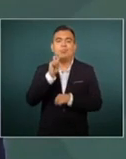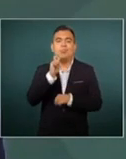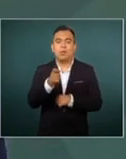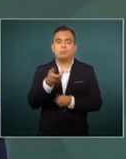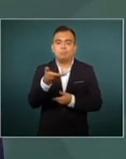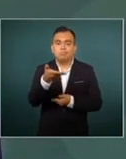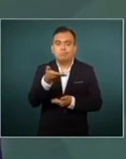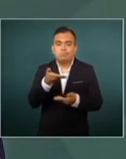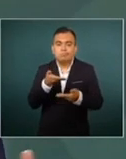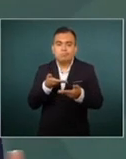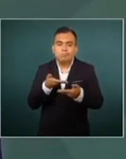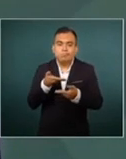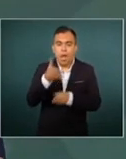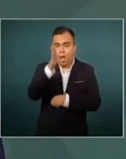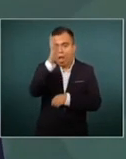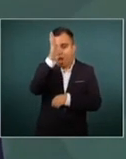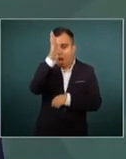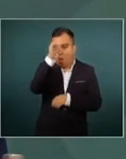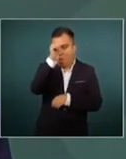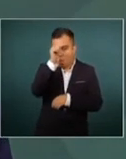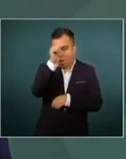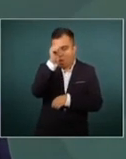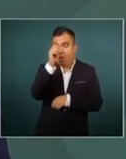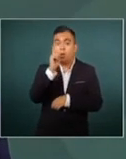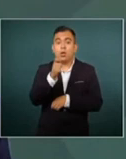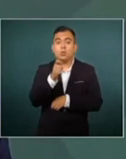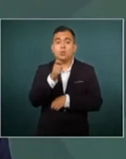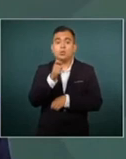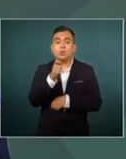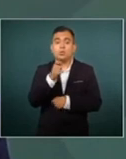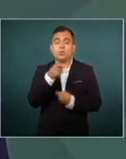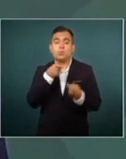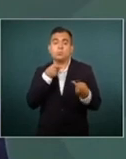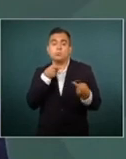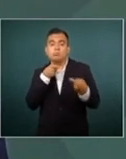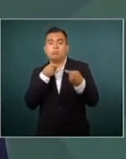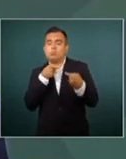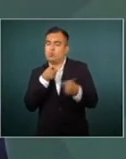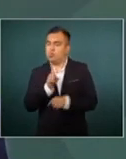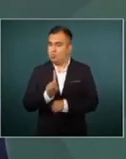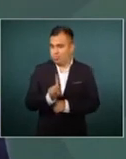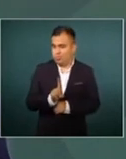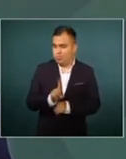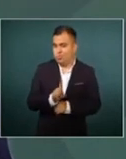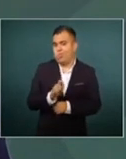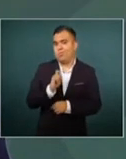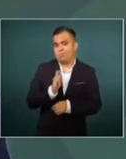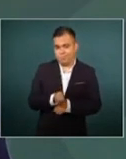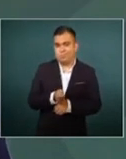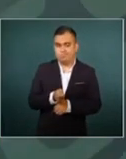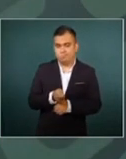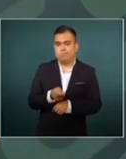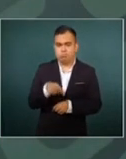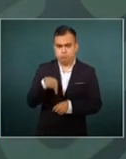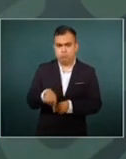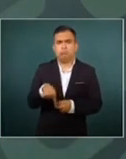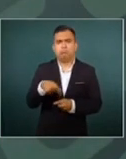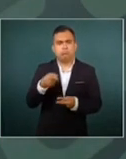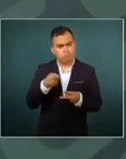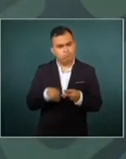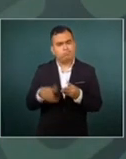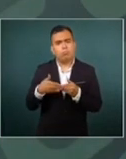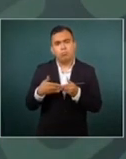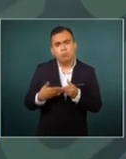que no nos confrontemos porque estamos iniciando una etapa